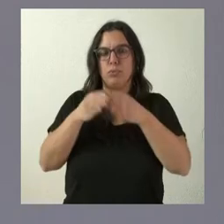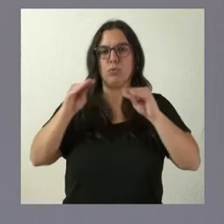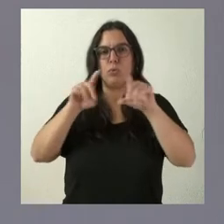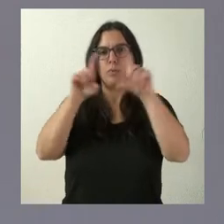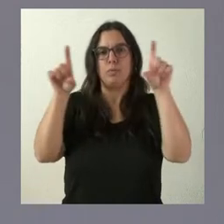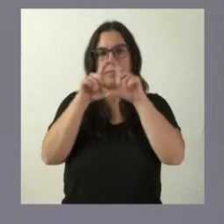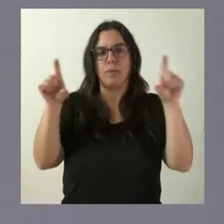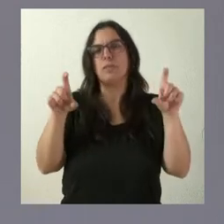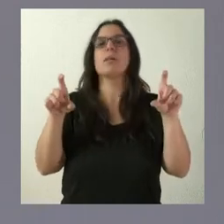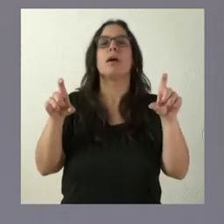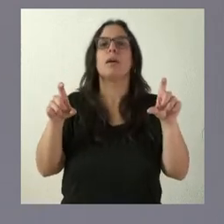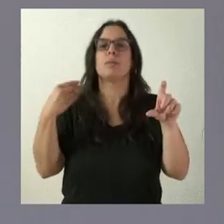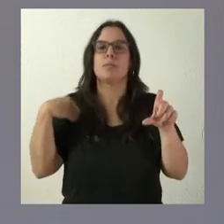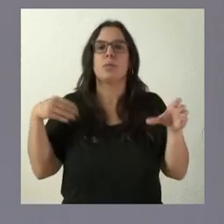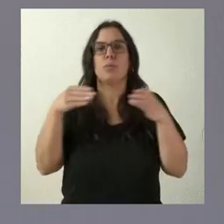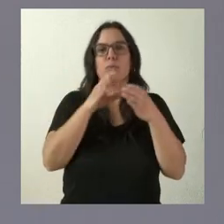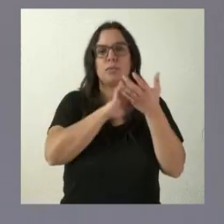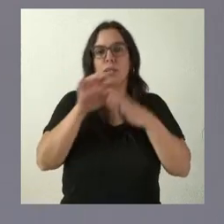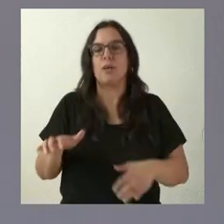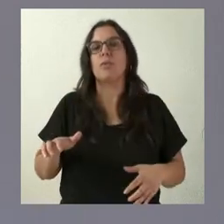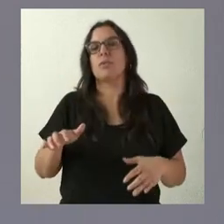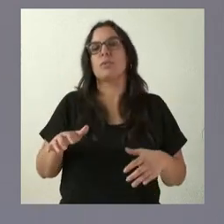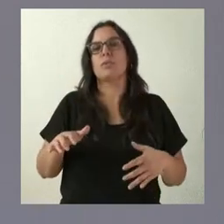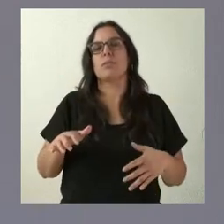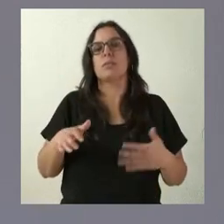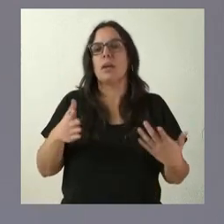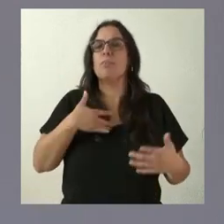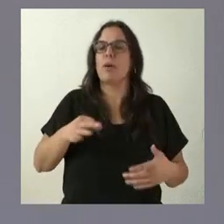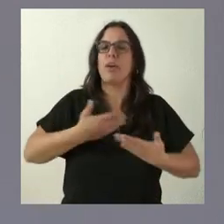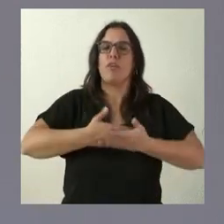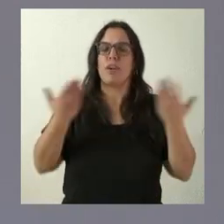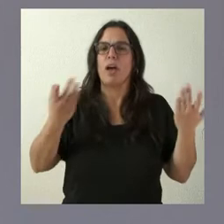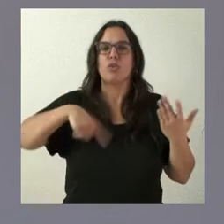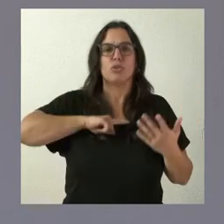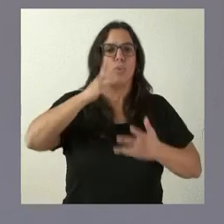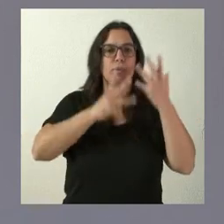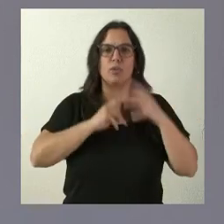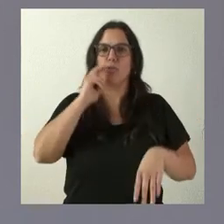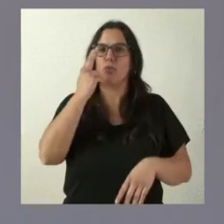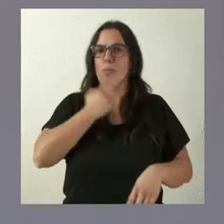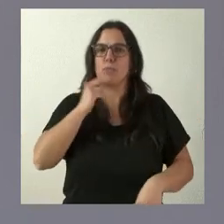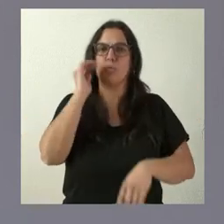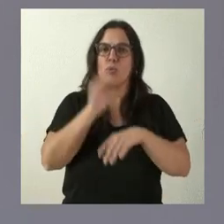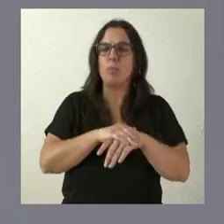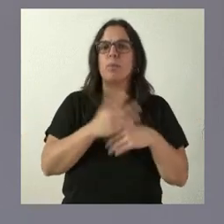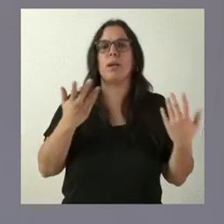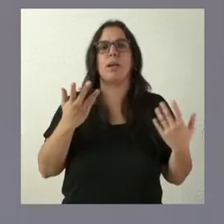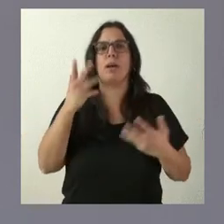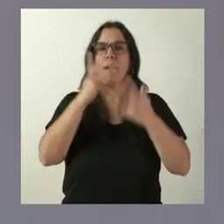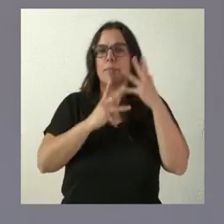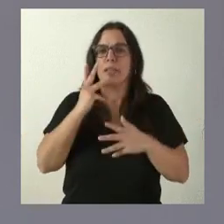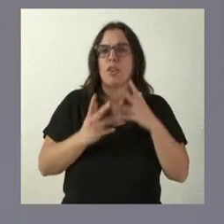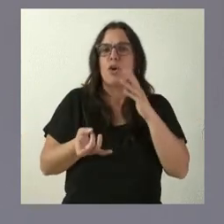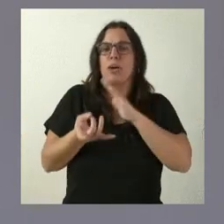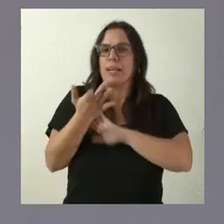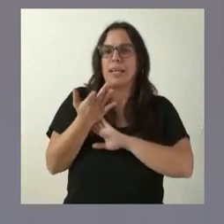en la Junta de Castilla y León una administración en la que pueden confiar, una administración que cumple sus compromisos, una administración que genera un clima